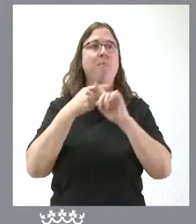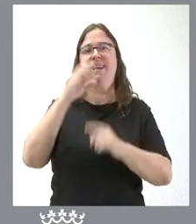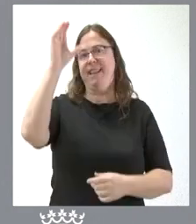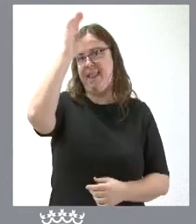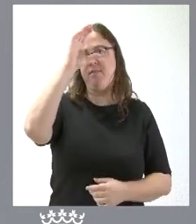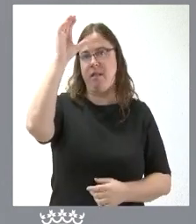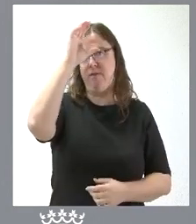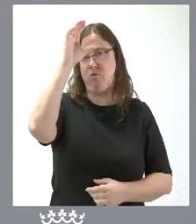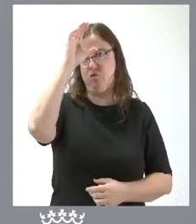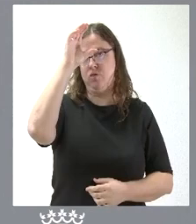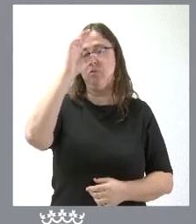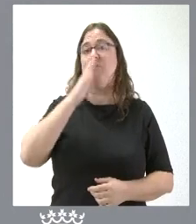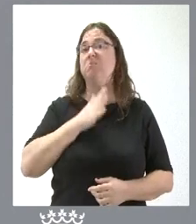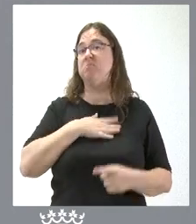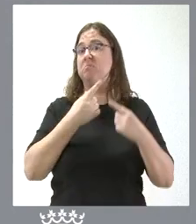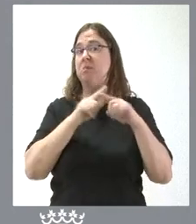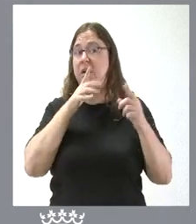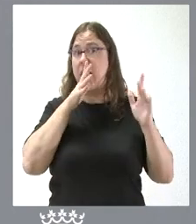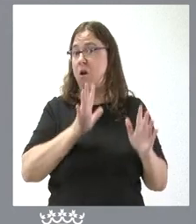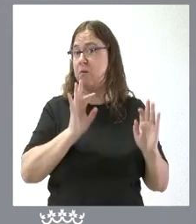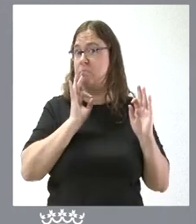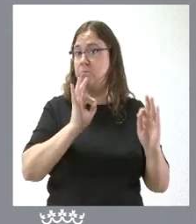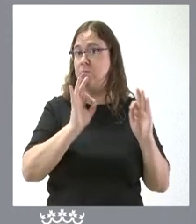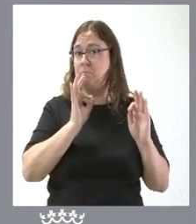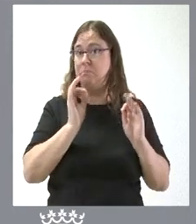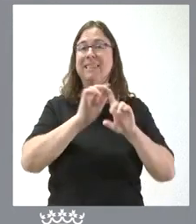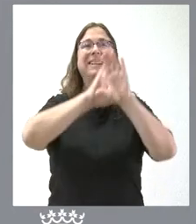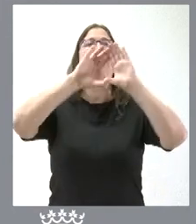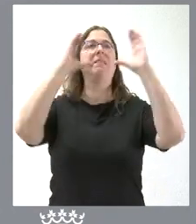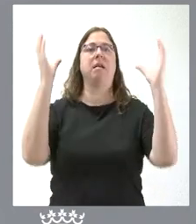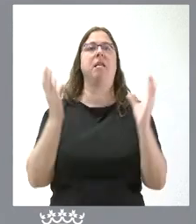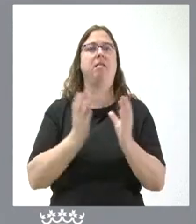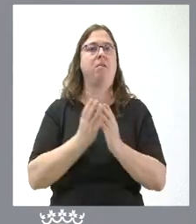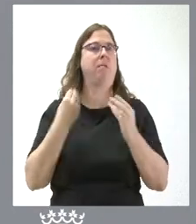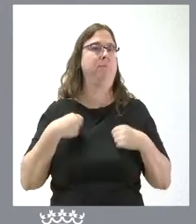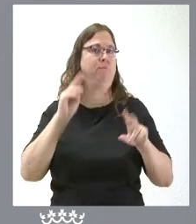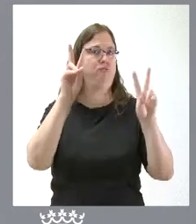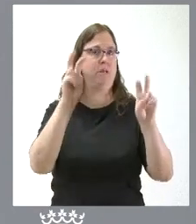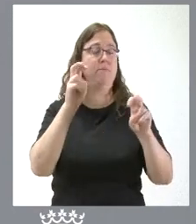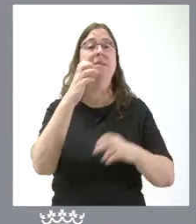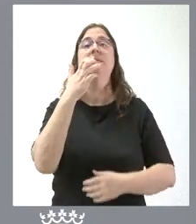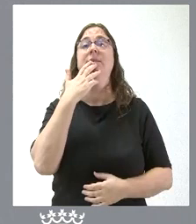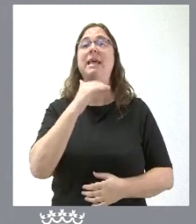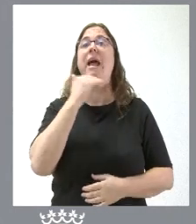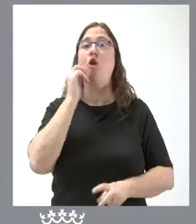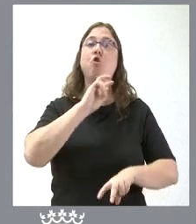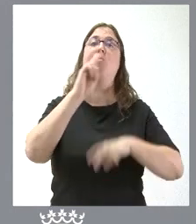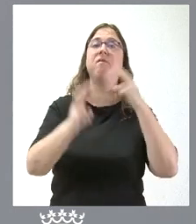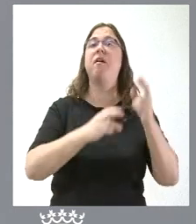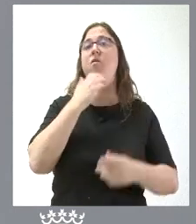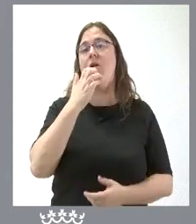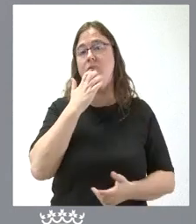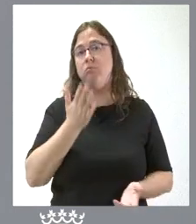que no son muy distintos de los establecidos con carácter internacional para esta cuestión si hubiera alguna modificación en ese sentido